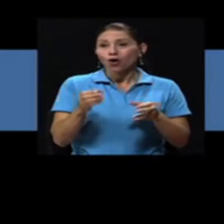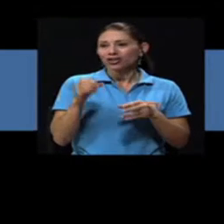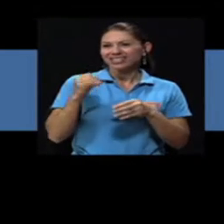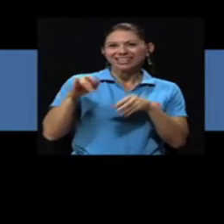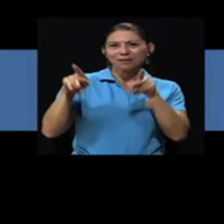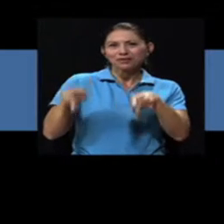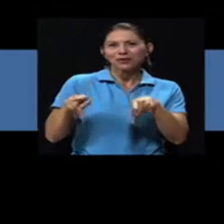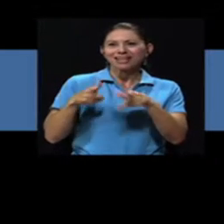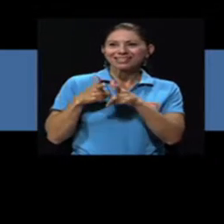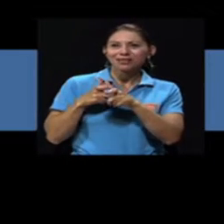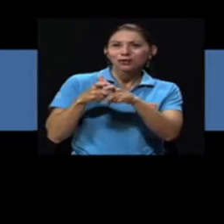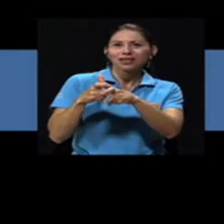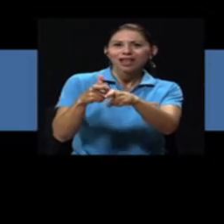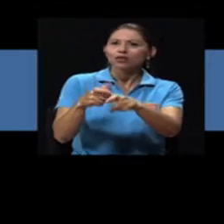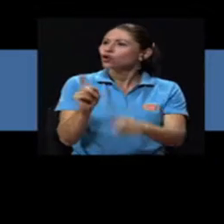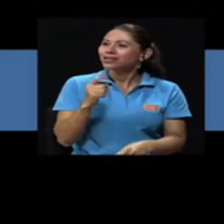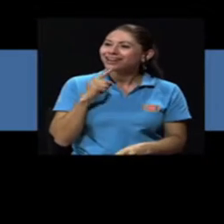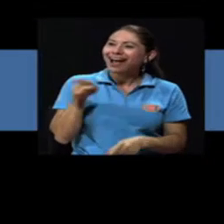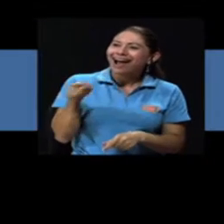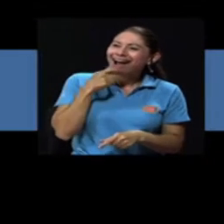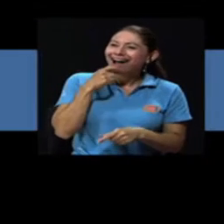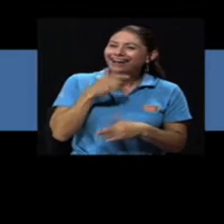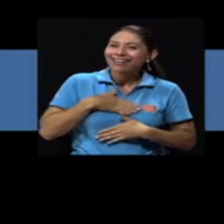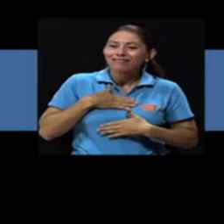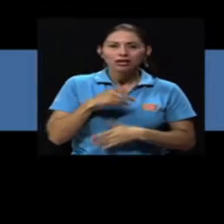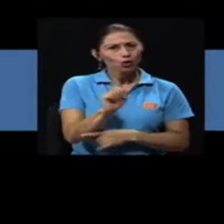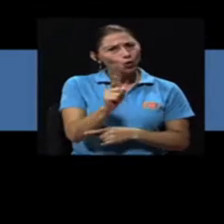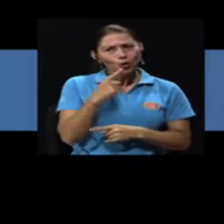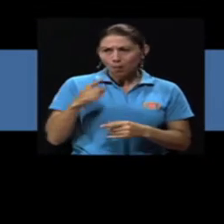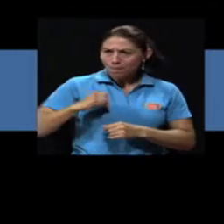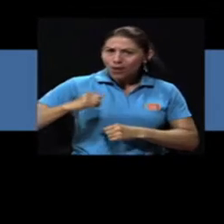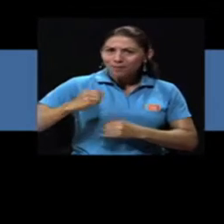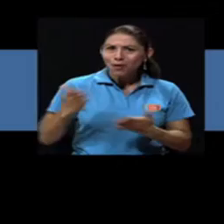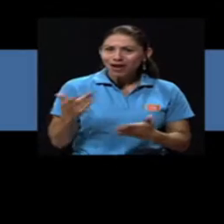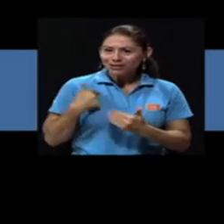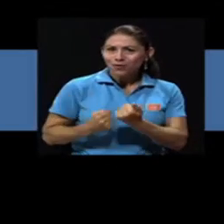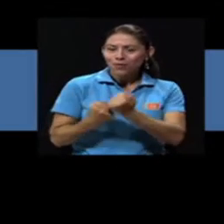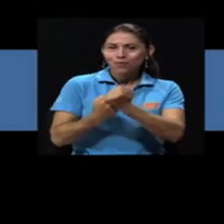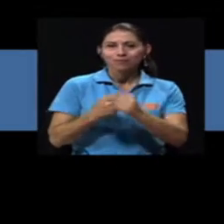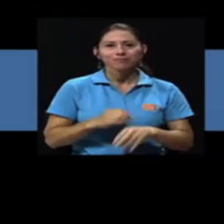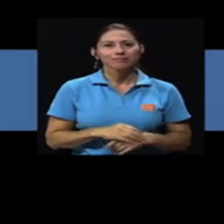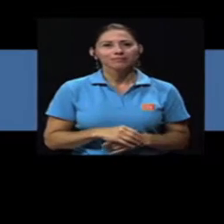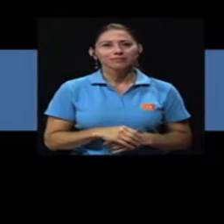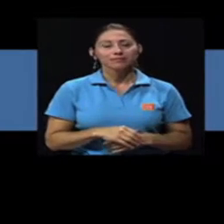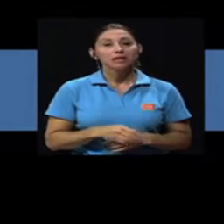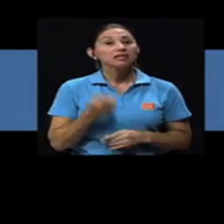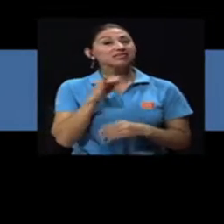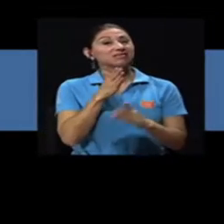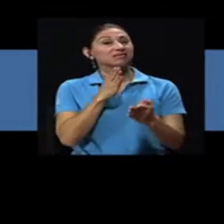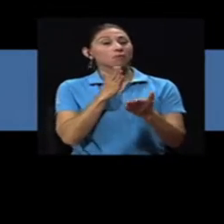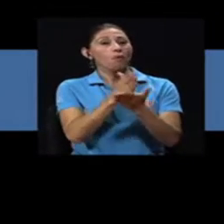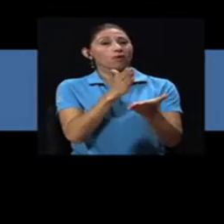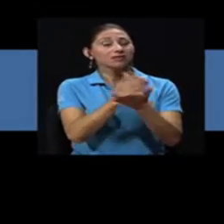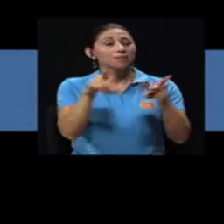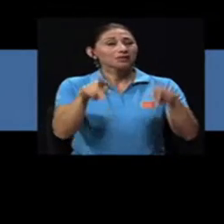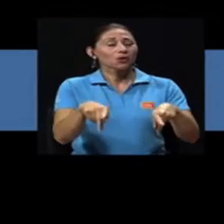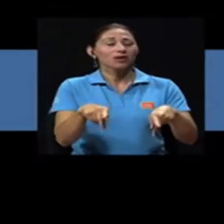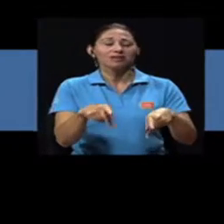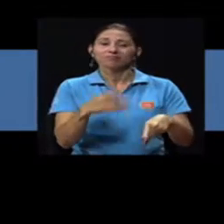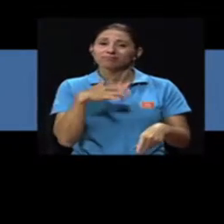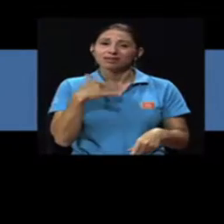si están trotando, no, madre, qué divertido se ve, sino, madre, póngale, póngale, madre, yo voy con usted o algo así. Di mal, porque